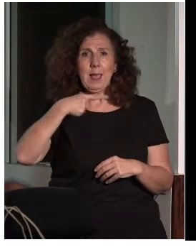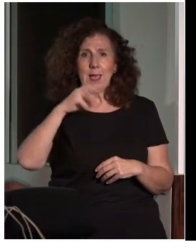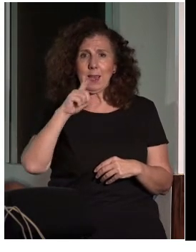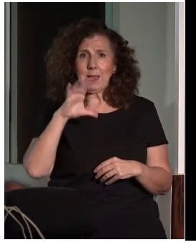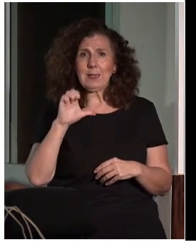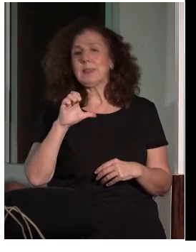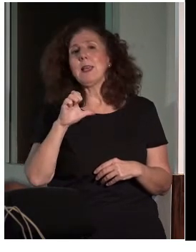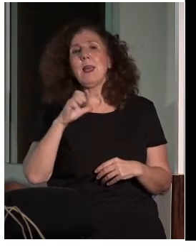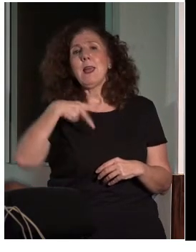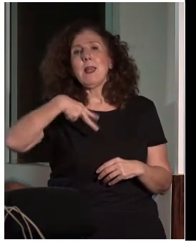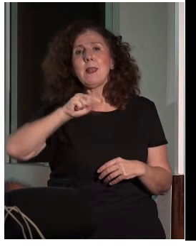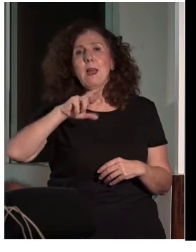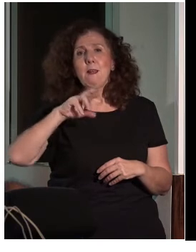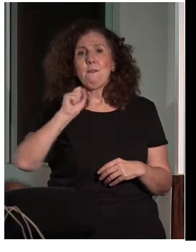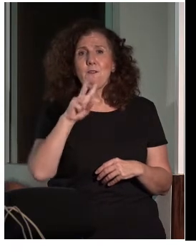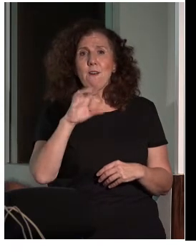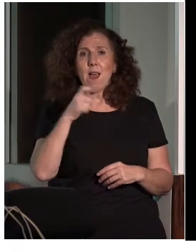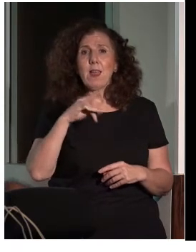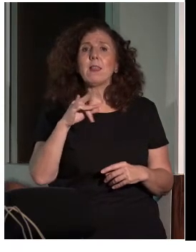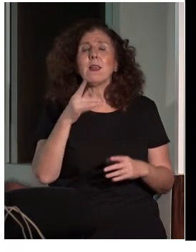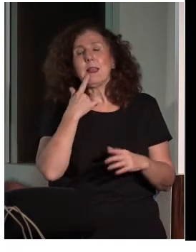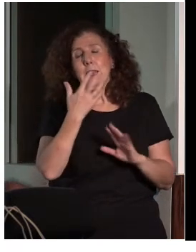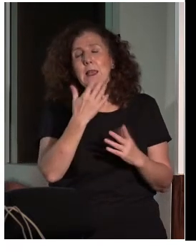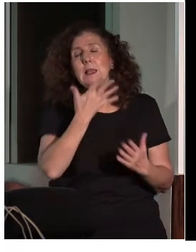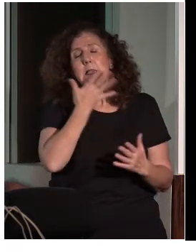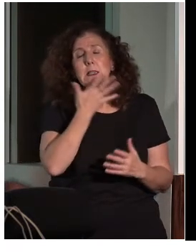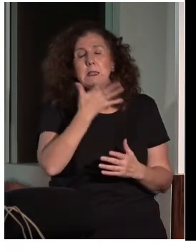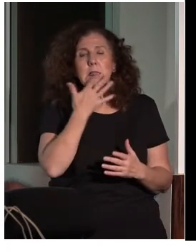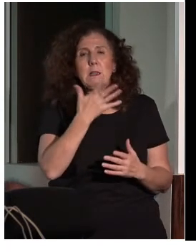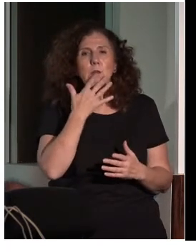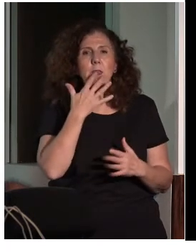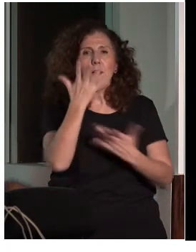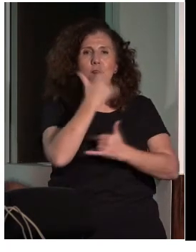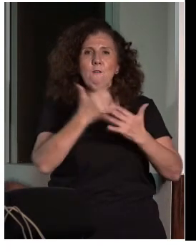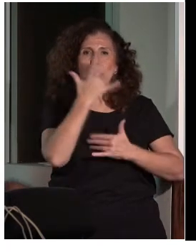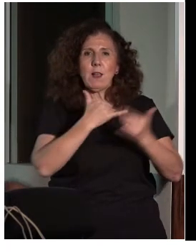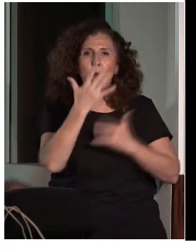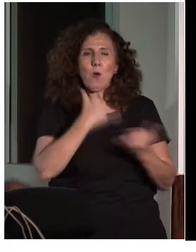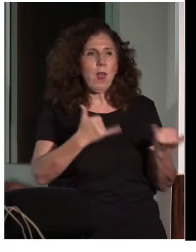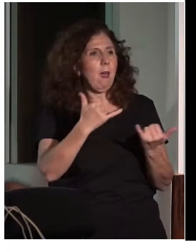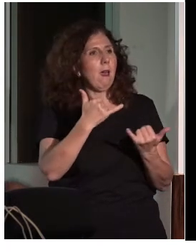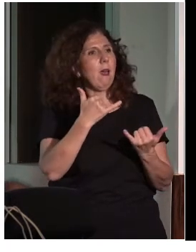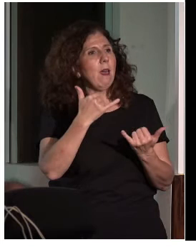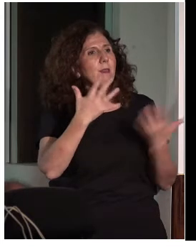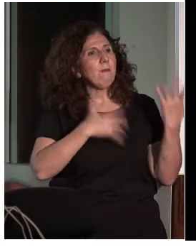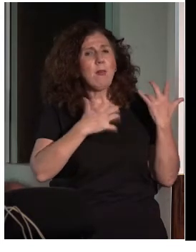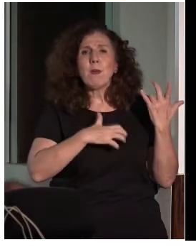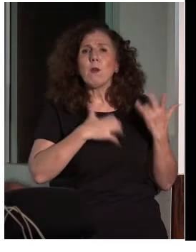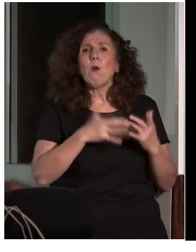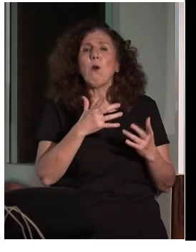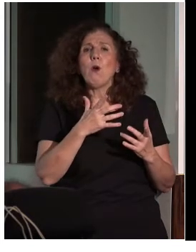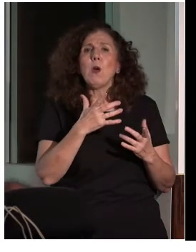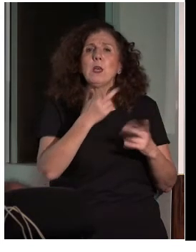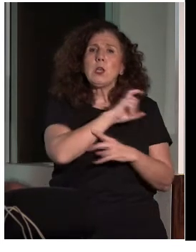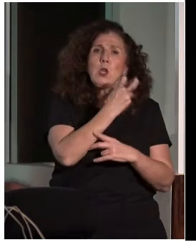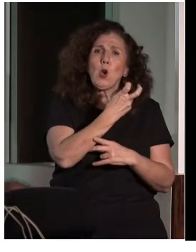de los cupones, bailaora de flamenco, junto con Víctor Ullate, otro bailaor, que entonces decides... Dicen